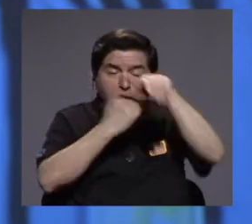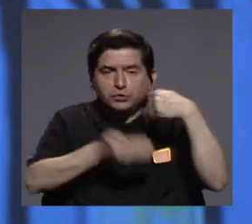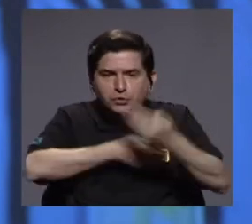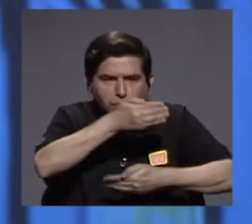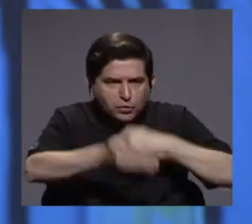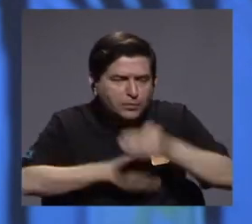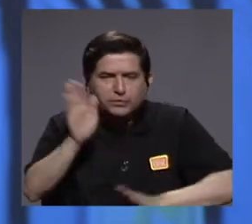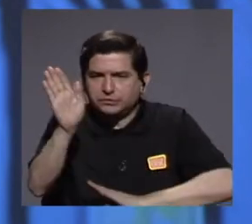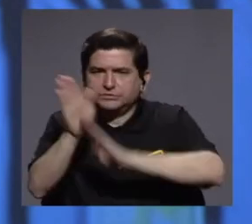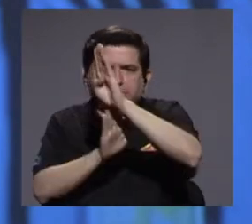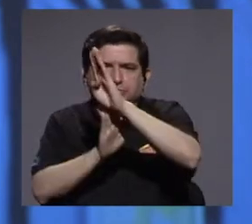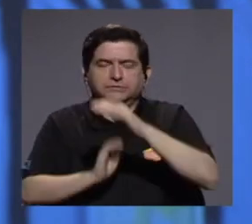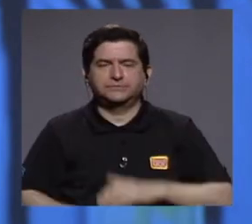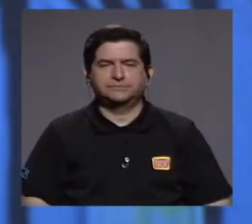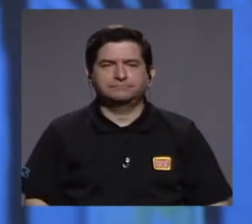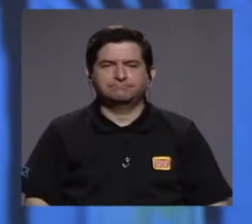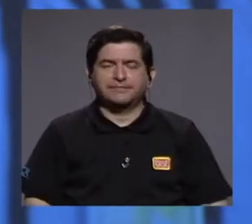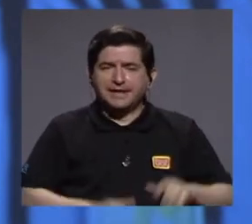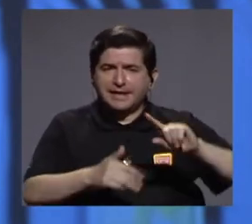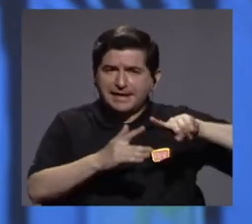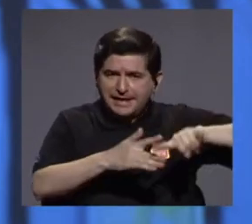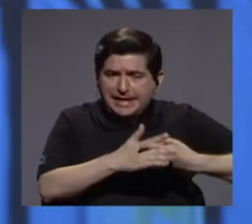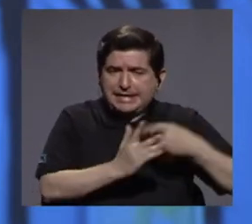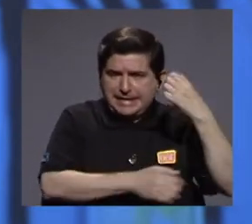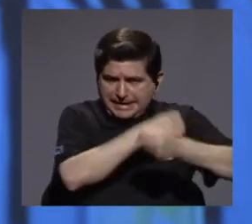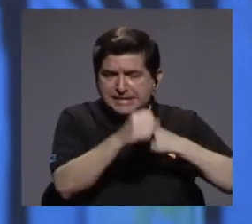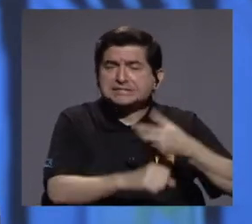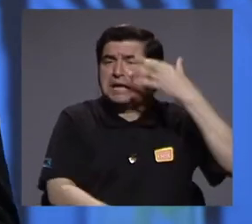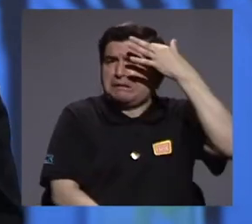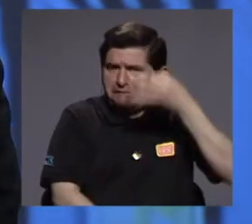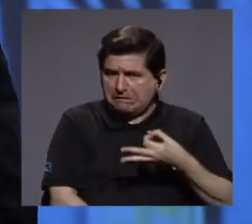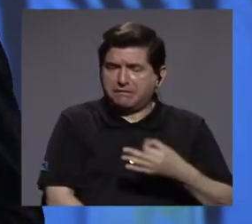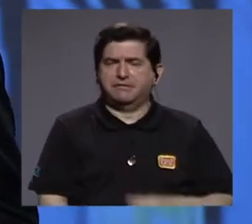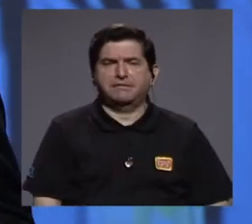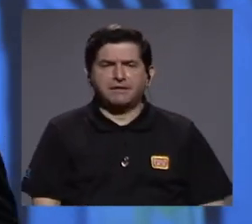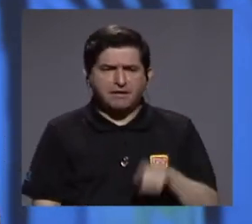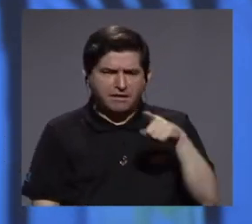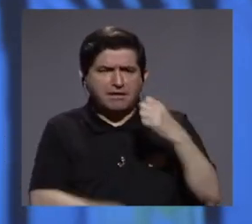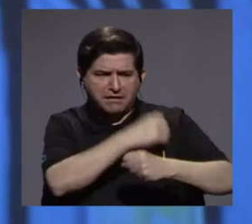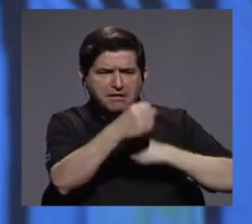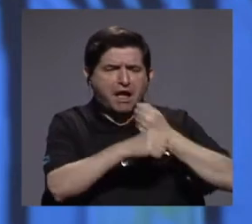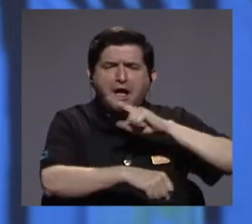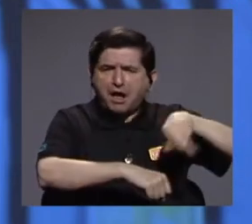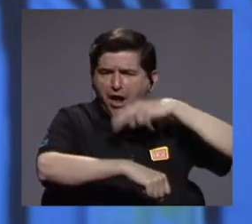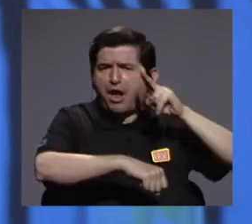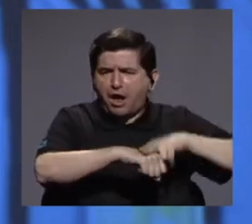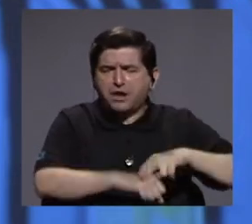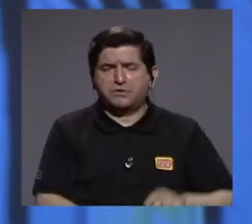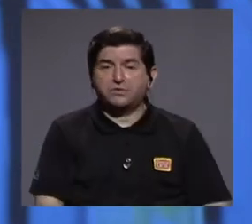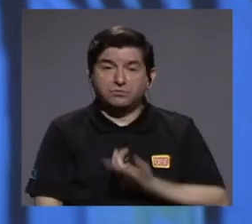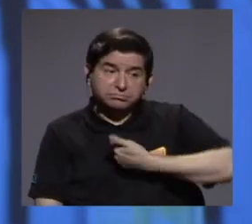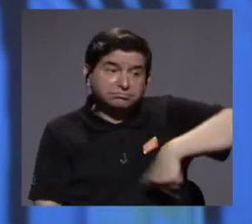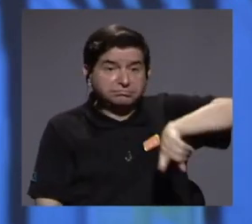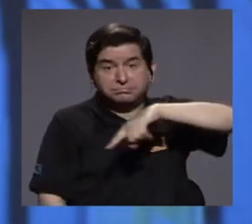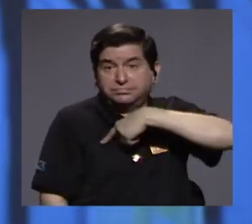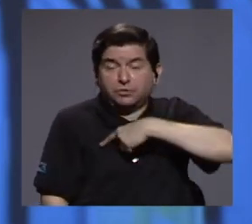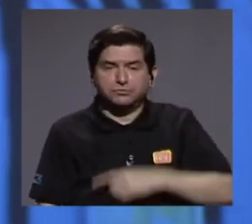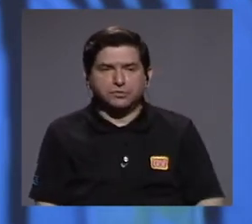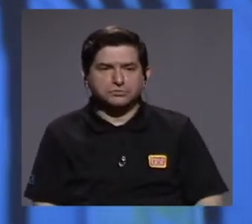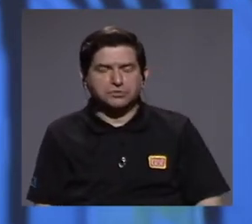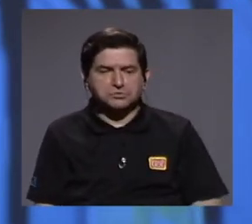proceso de desarrollo. Iniciamos un año donde creíamos que era un año normal, donde nos aprestábamos a